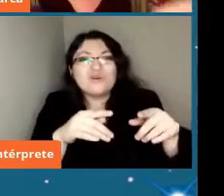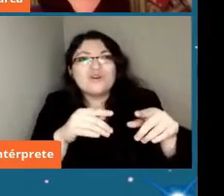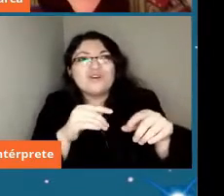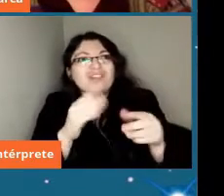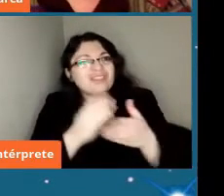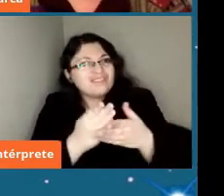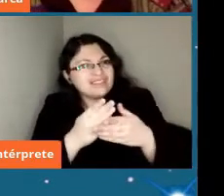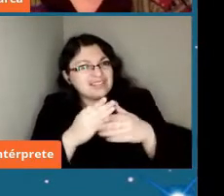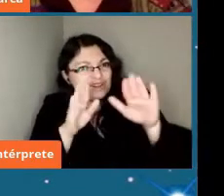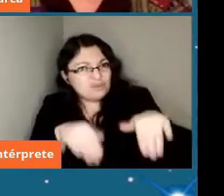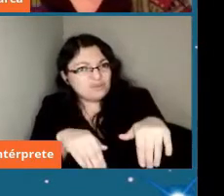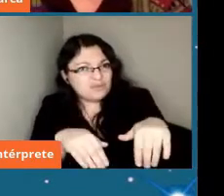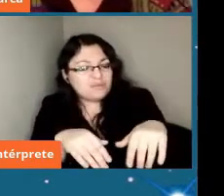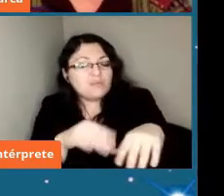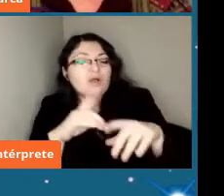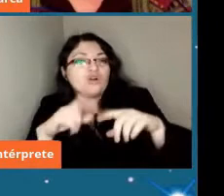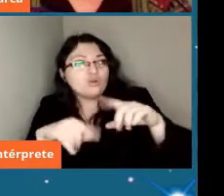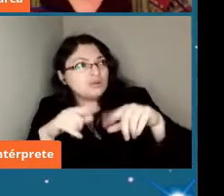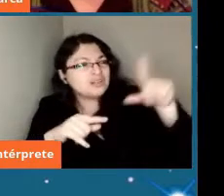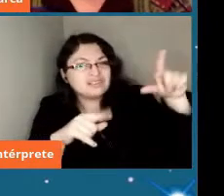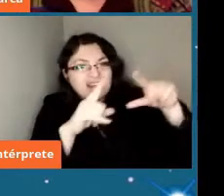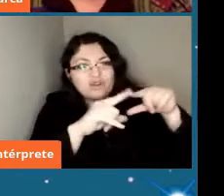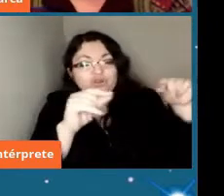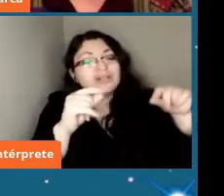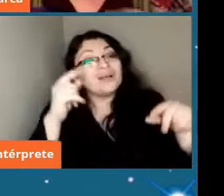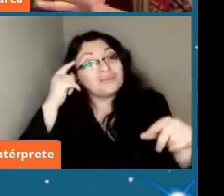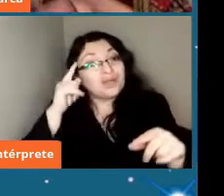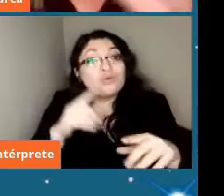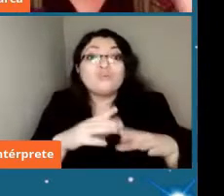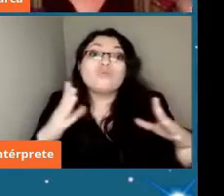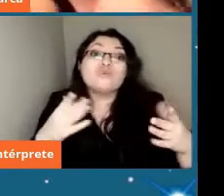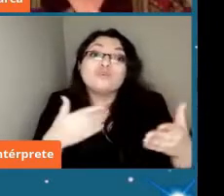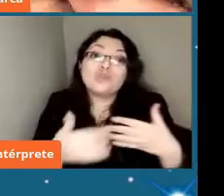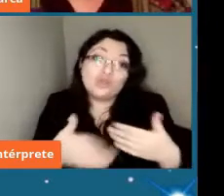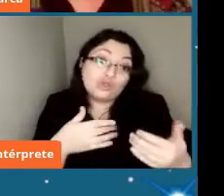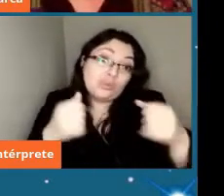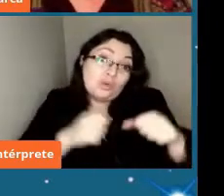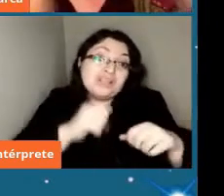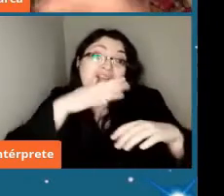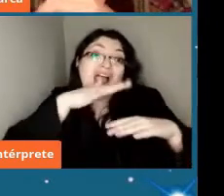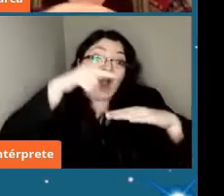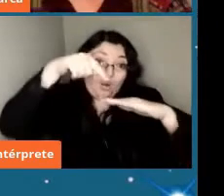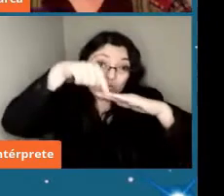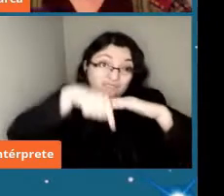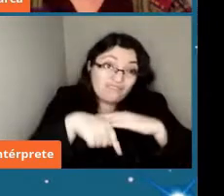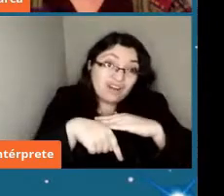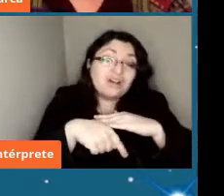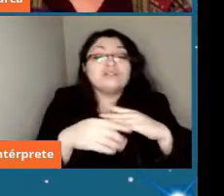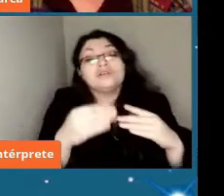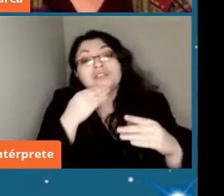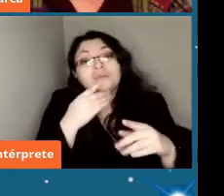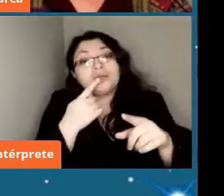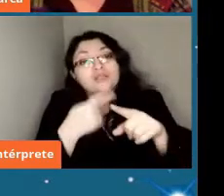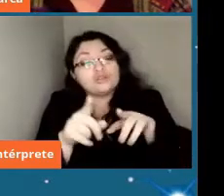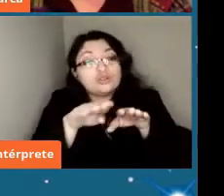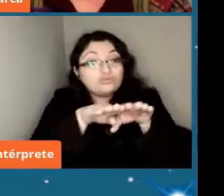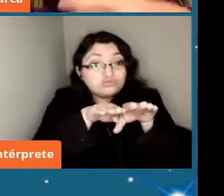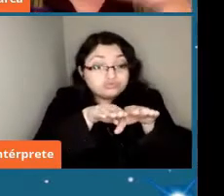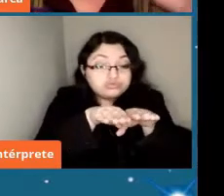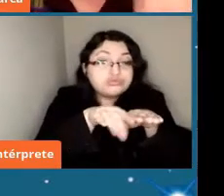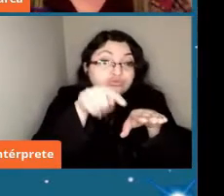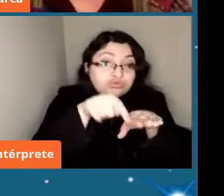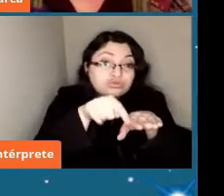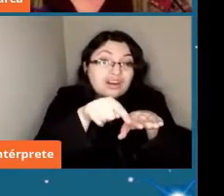la superficie de la tierra entonces muchos de estos pueden estar debajo del agua o ya en placas que desaparecieron producto de la